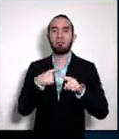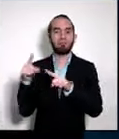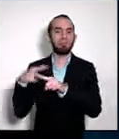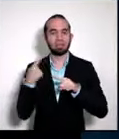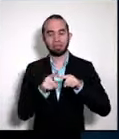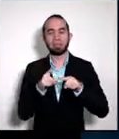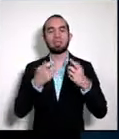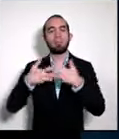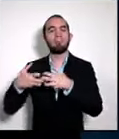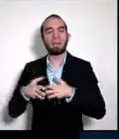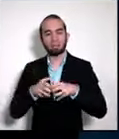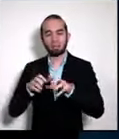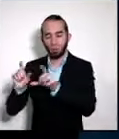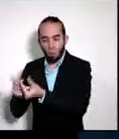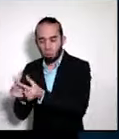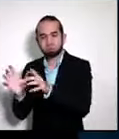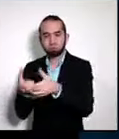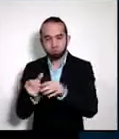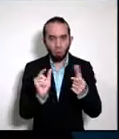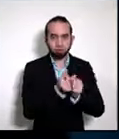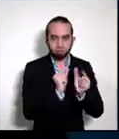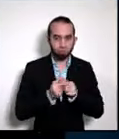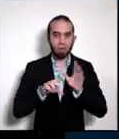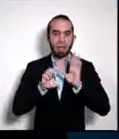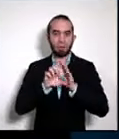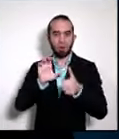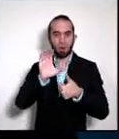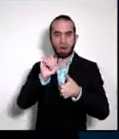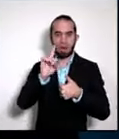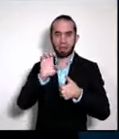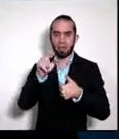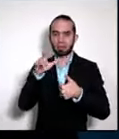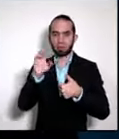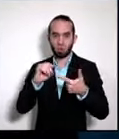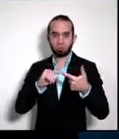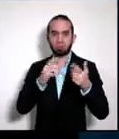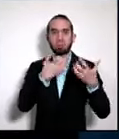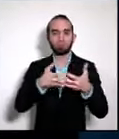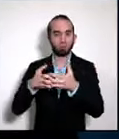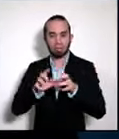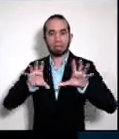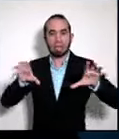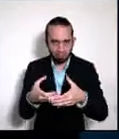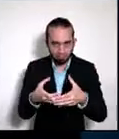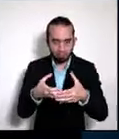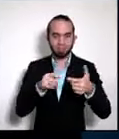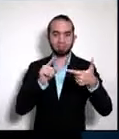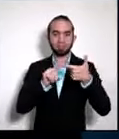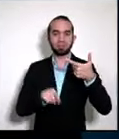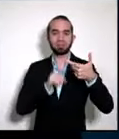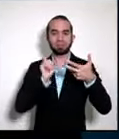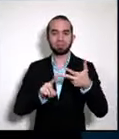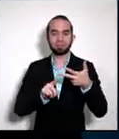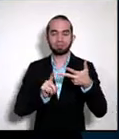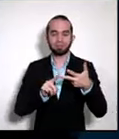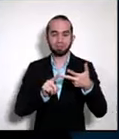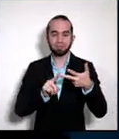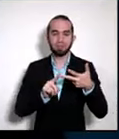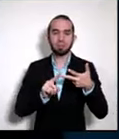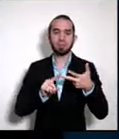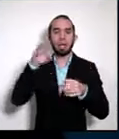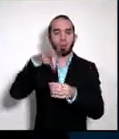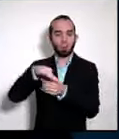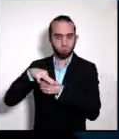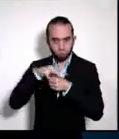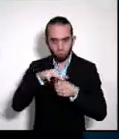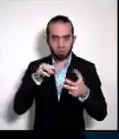diferentes cámaras empresariales como Cadexco, la Cámara de Industrias, la Cámara de Agricultura,